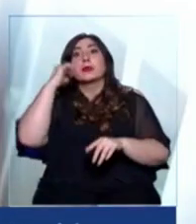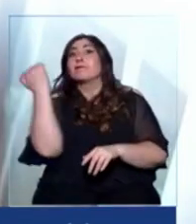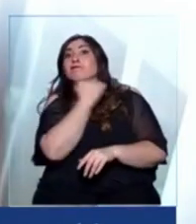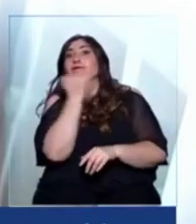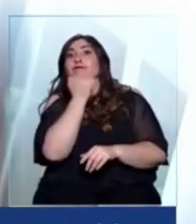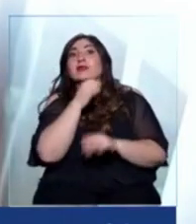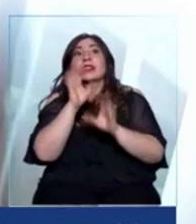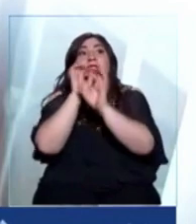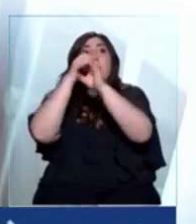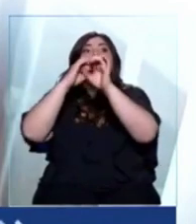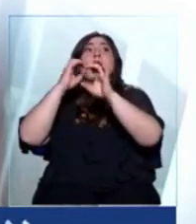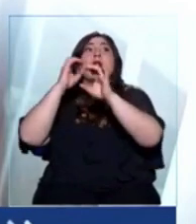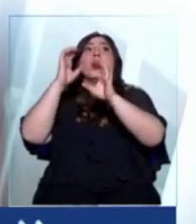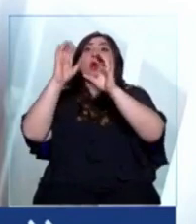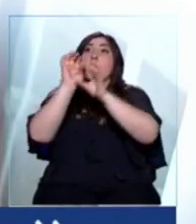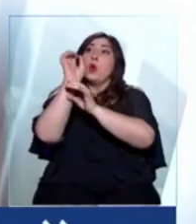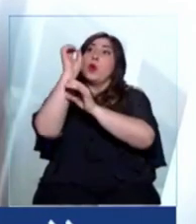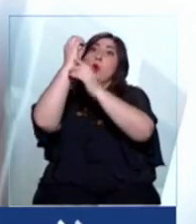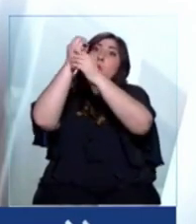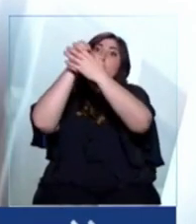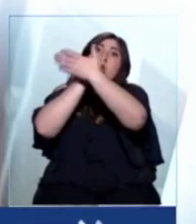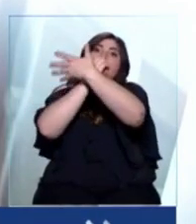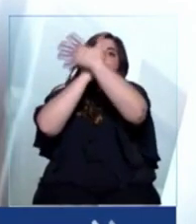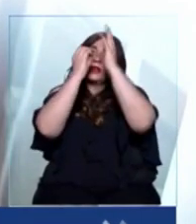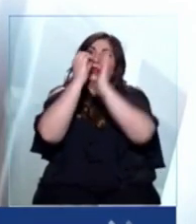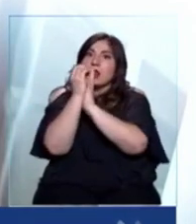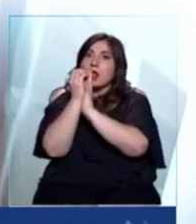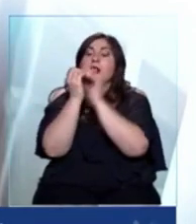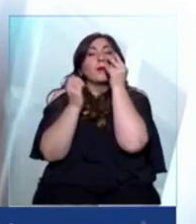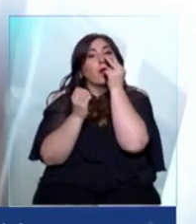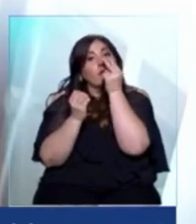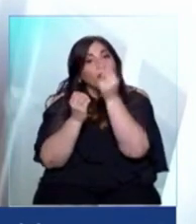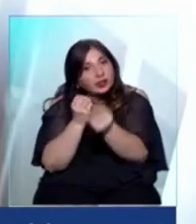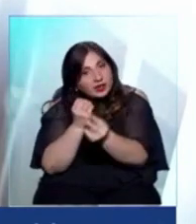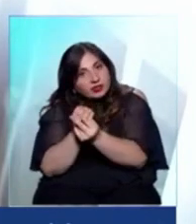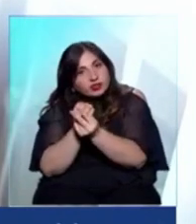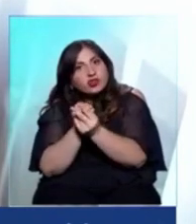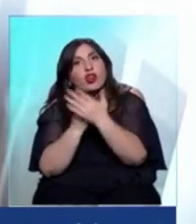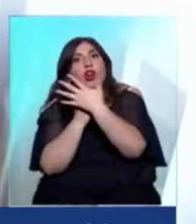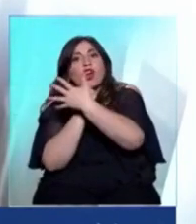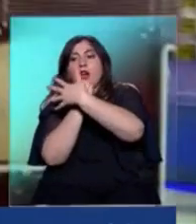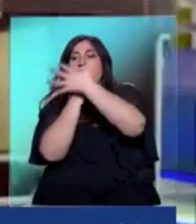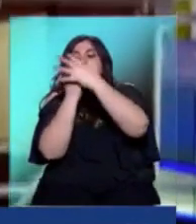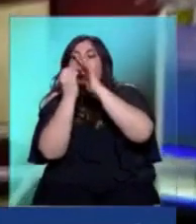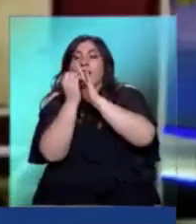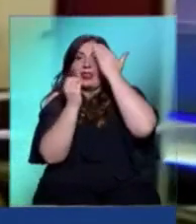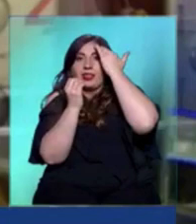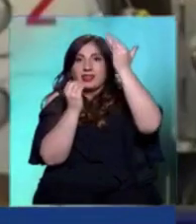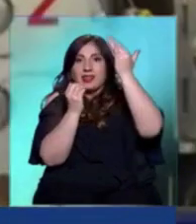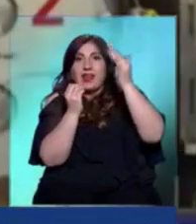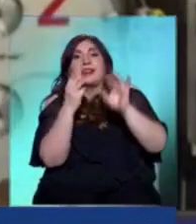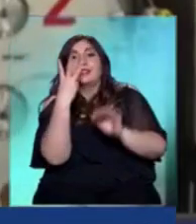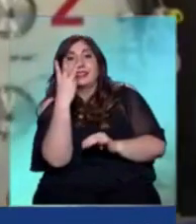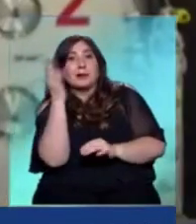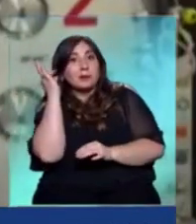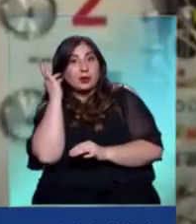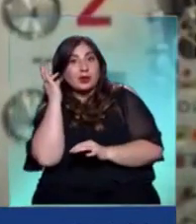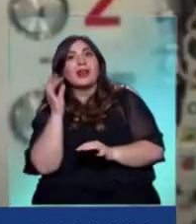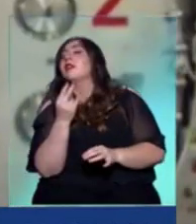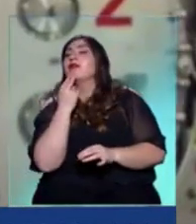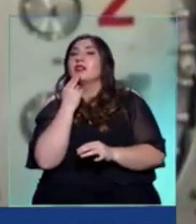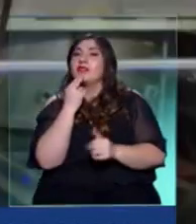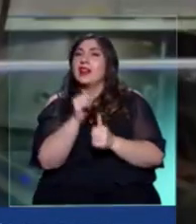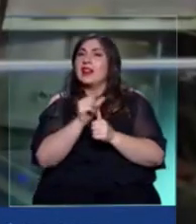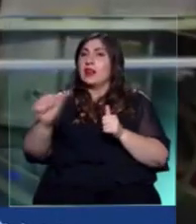Cuando nosotros vemos la luna llena, estamos viendo la cara visible de la luna cuando se encuentra totalmente debida. Estas tres mujeres viven lejos,